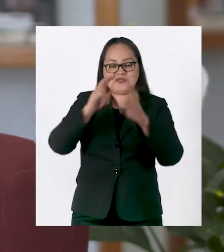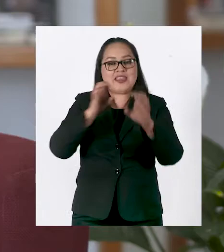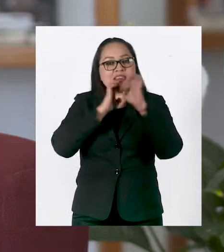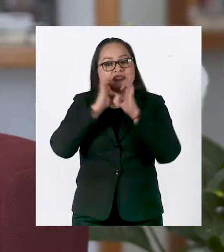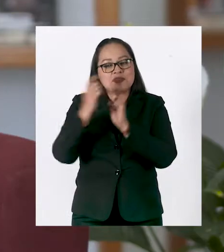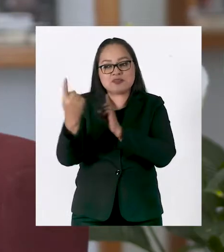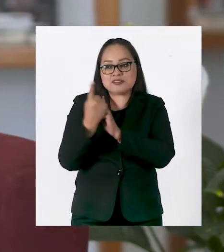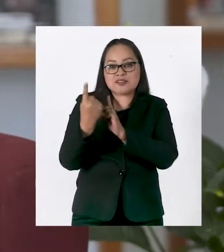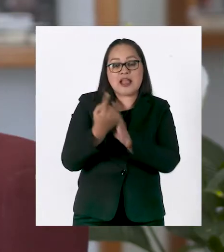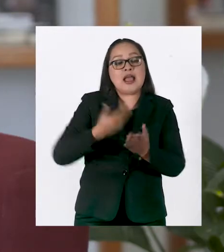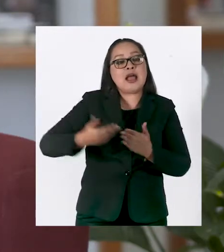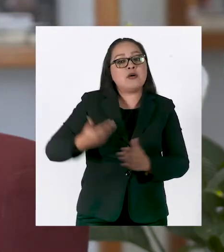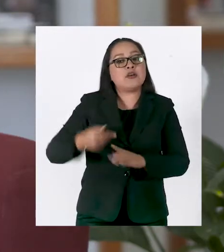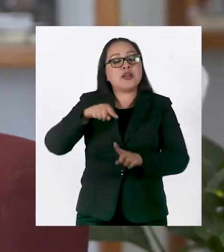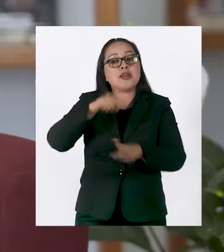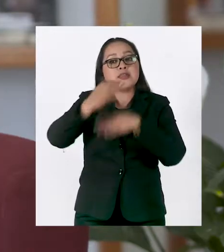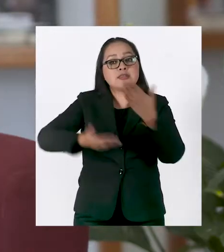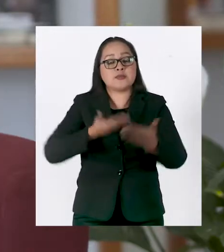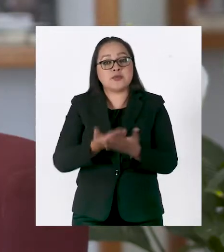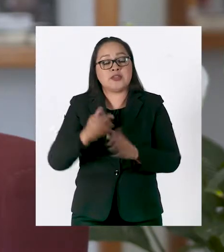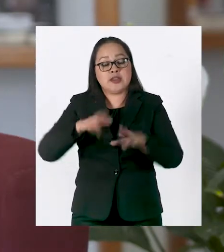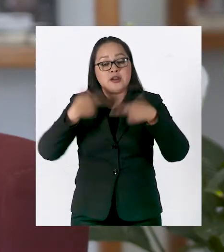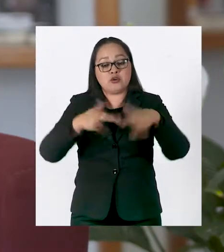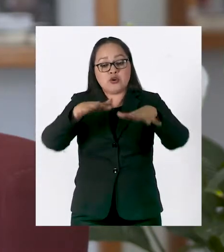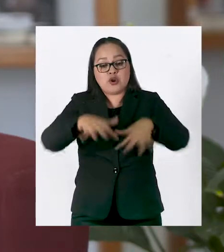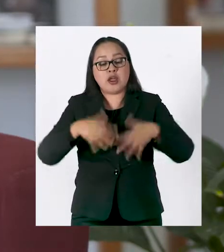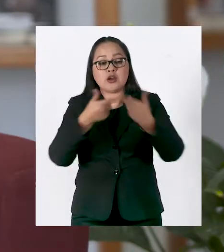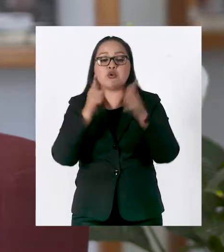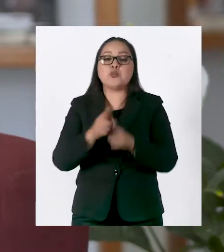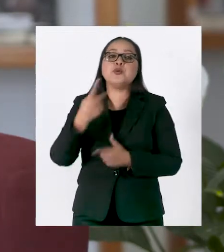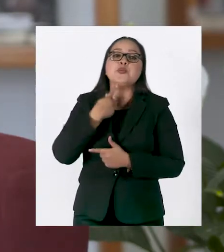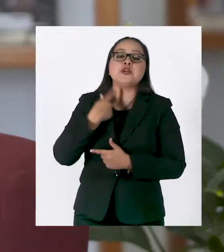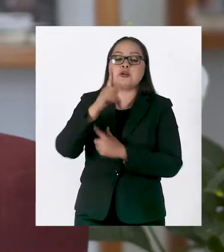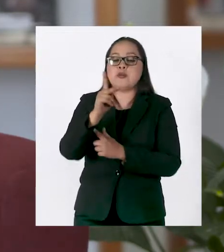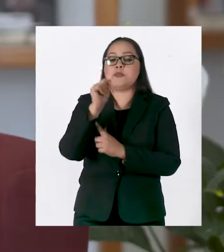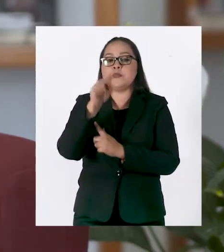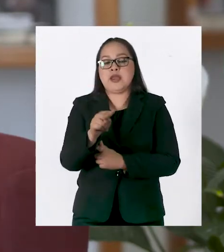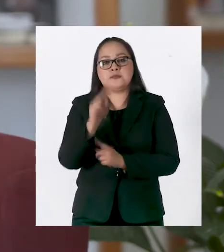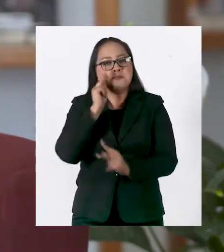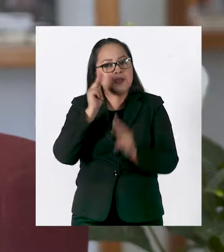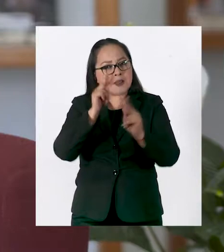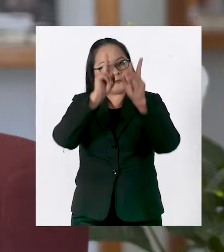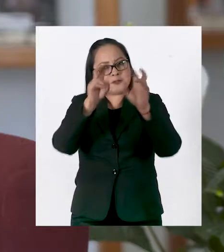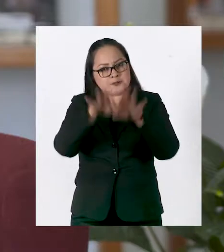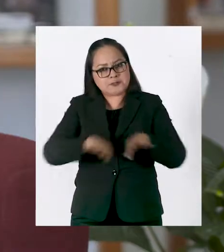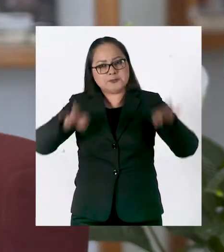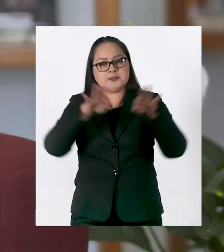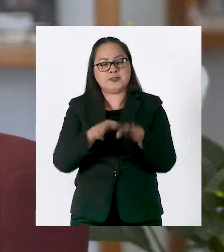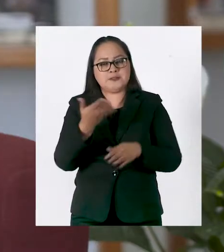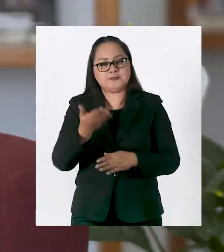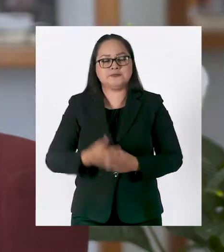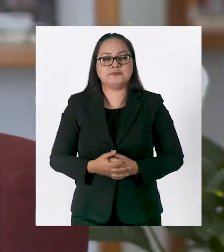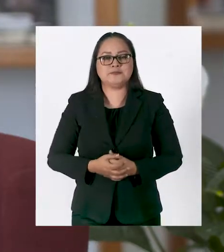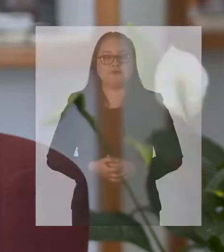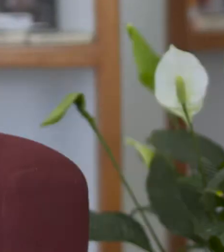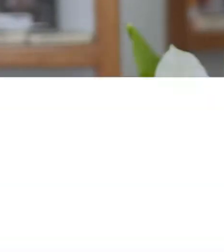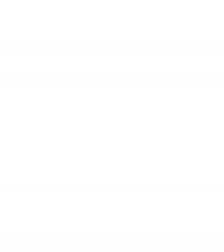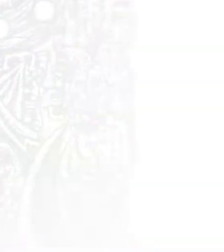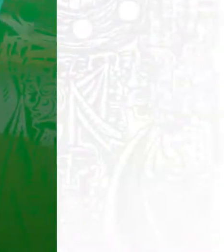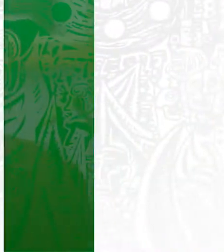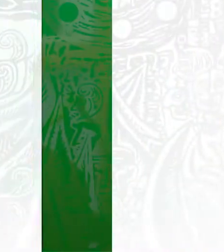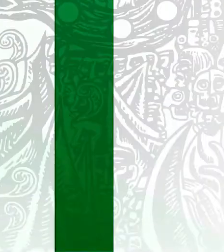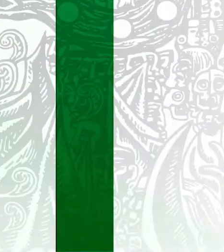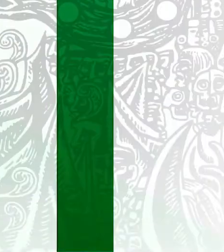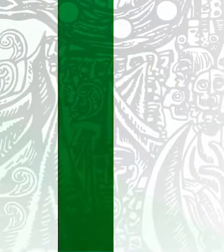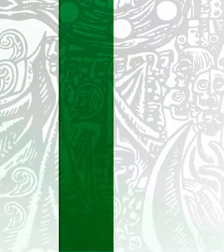Pero volviendo con nuestros entrevistados, vamos a conocer los puntos más destacados de la reunión plenaria del Partido Acción Nacional.